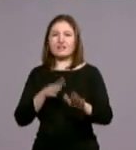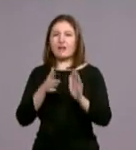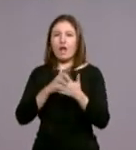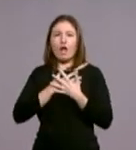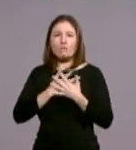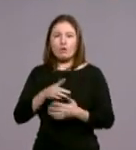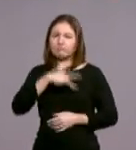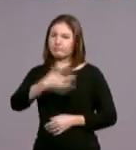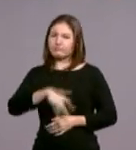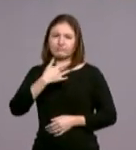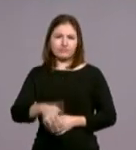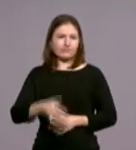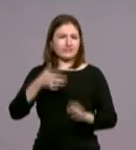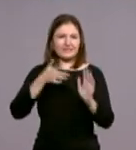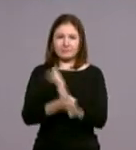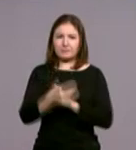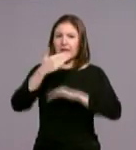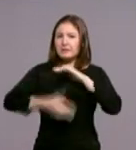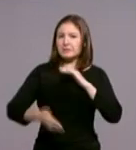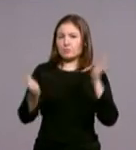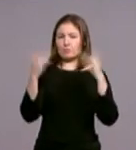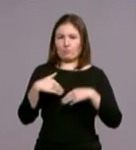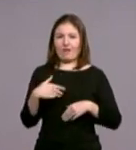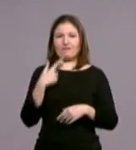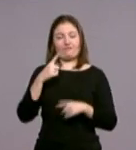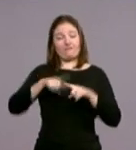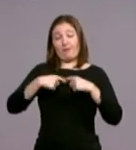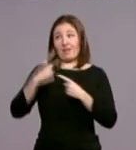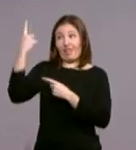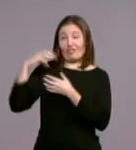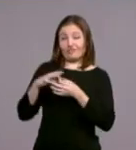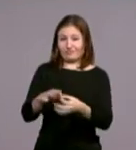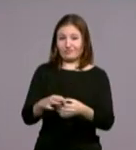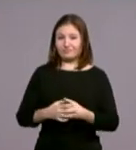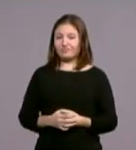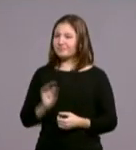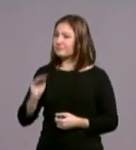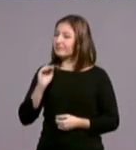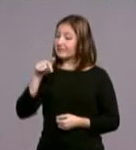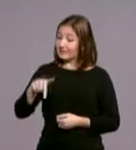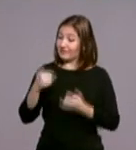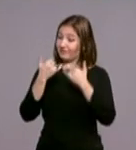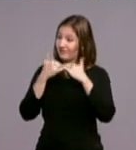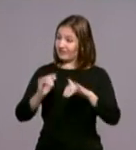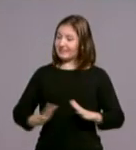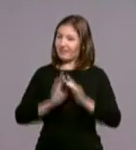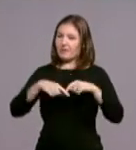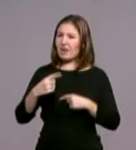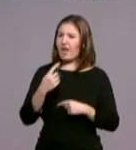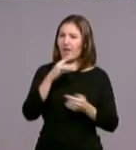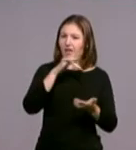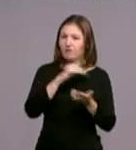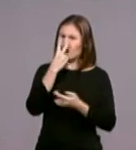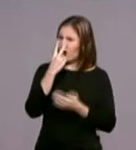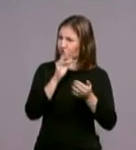siempre y sin límites. Es ese amor derramado en la familia que viene de Dios. ¿Por qué dedicamos dos días a la fiesta de la Sagrada Familia en Madrid?